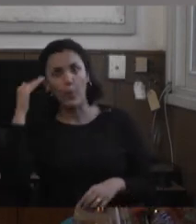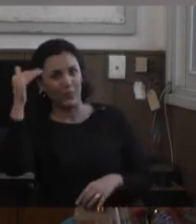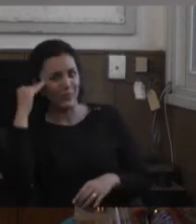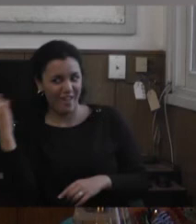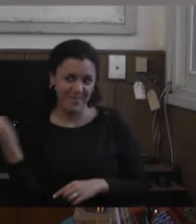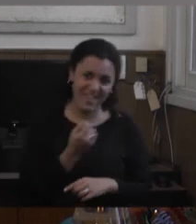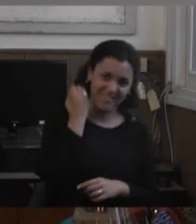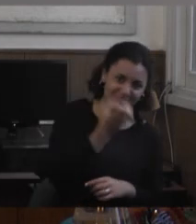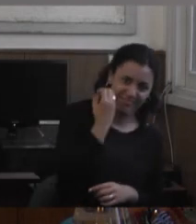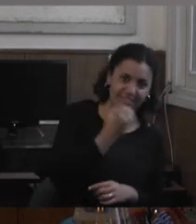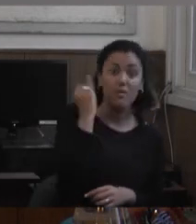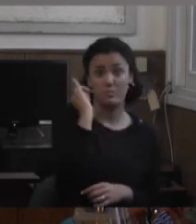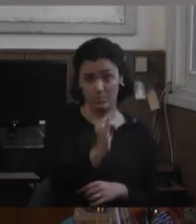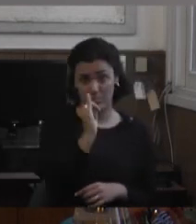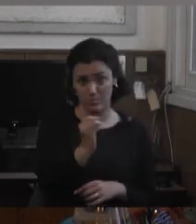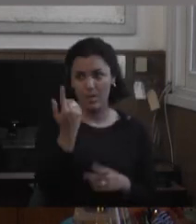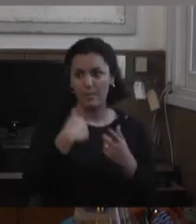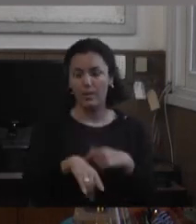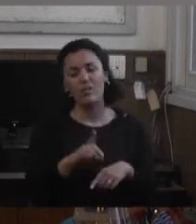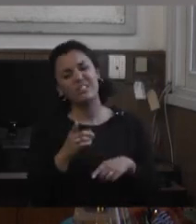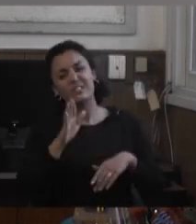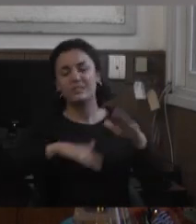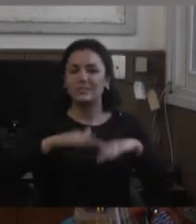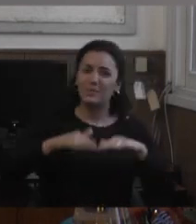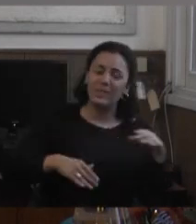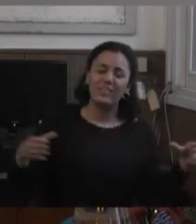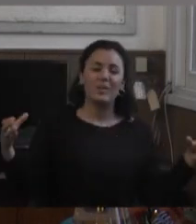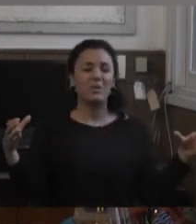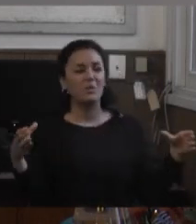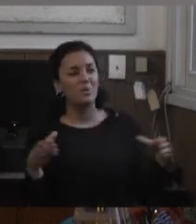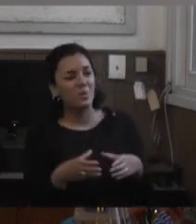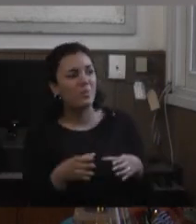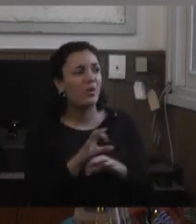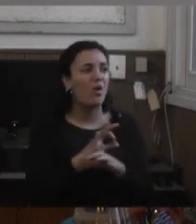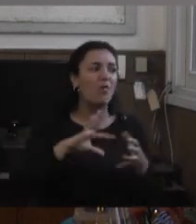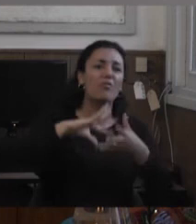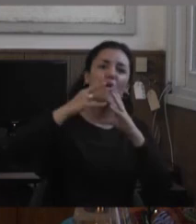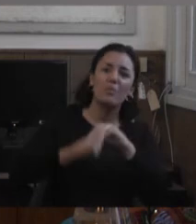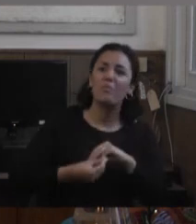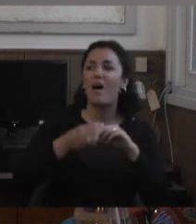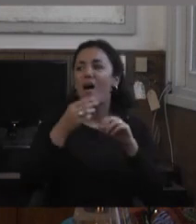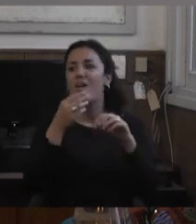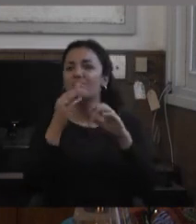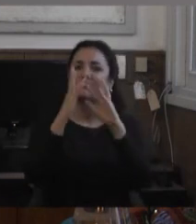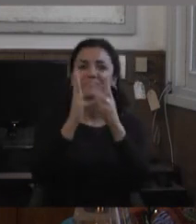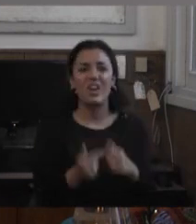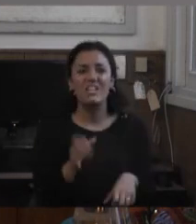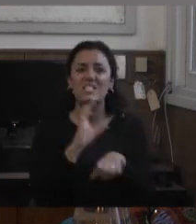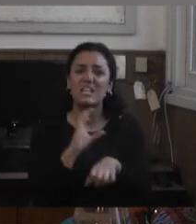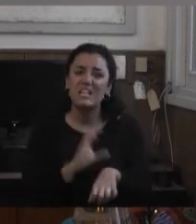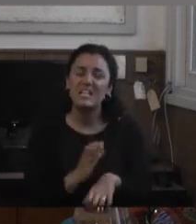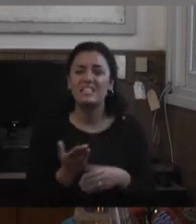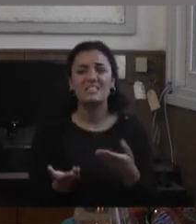las conclusiones es que todo depende del grupo de la forma de organizar la clase y qué me pasó